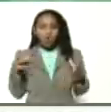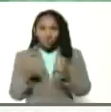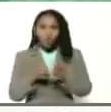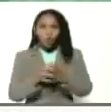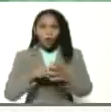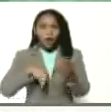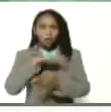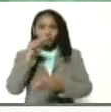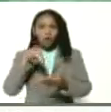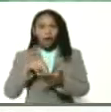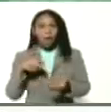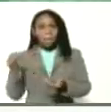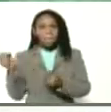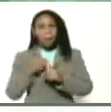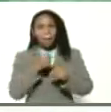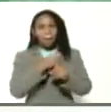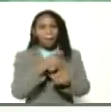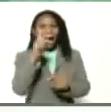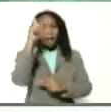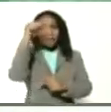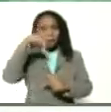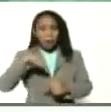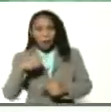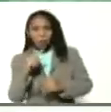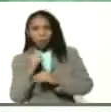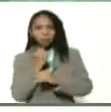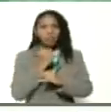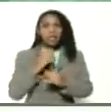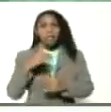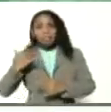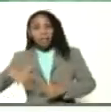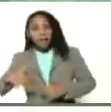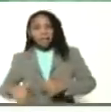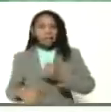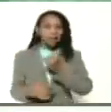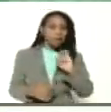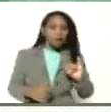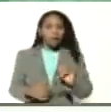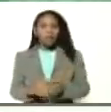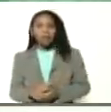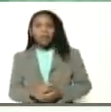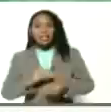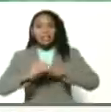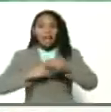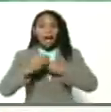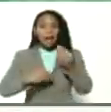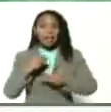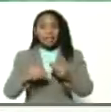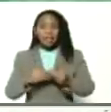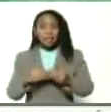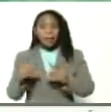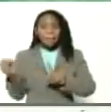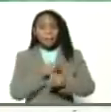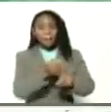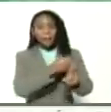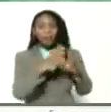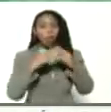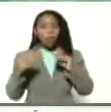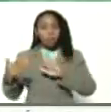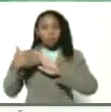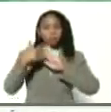lo atacan de arriba, de abajo, del centro, de la derecha, de la izquierda, se fabrican ataques de todo tipo contra Venezuela